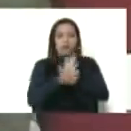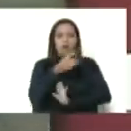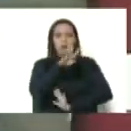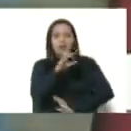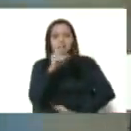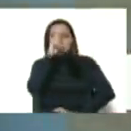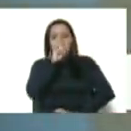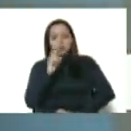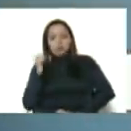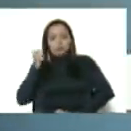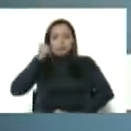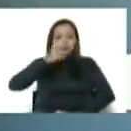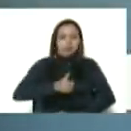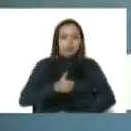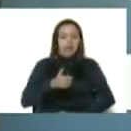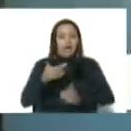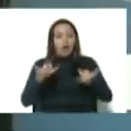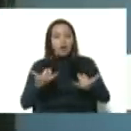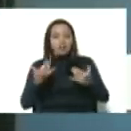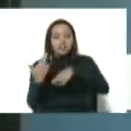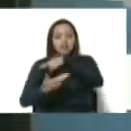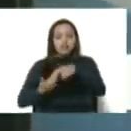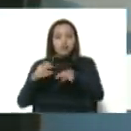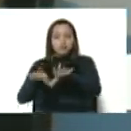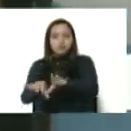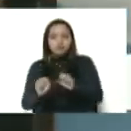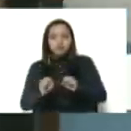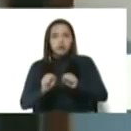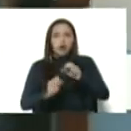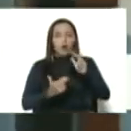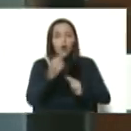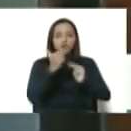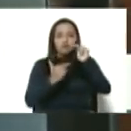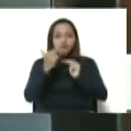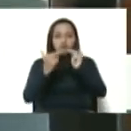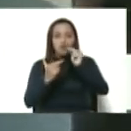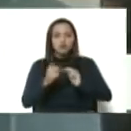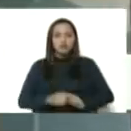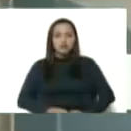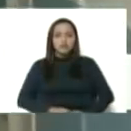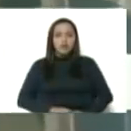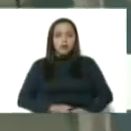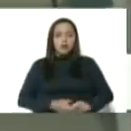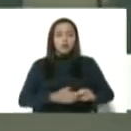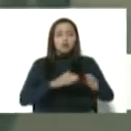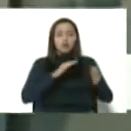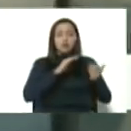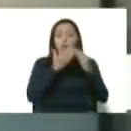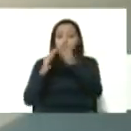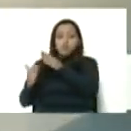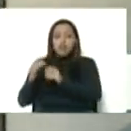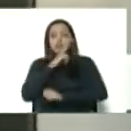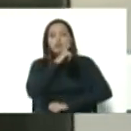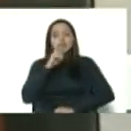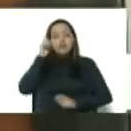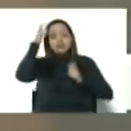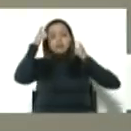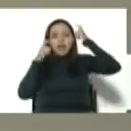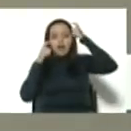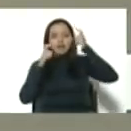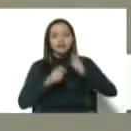años y la revolución los tomó y construyó el urbanismo Hugo Chávez. Un urbanismo que tiene